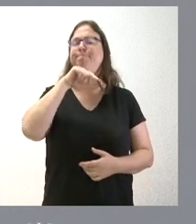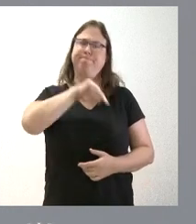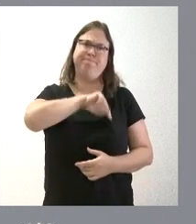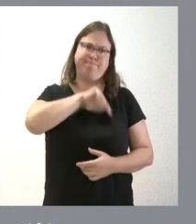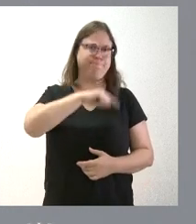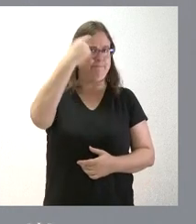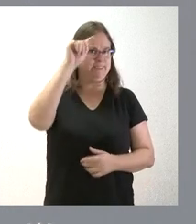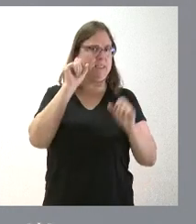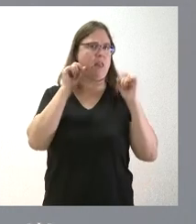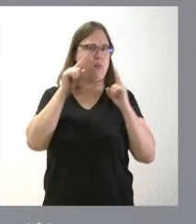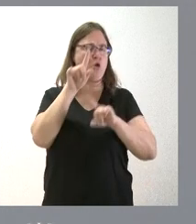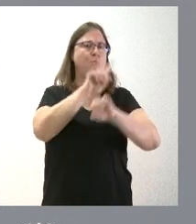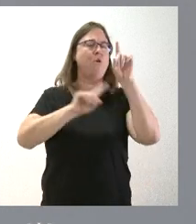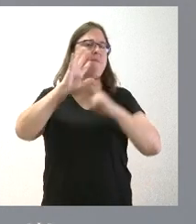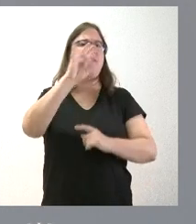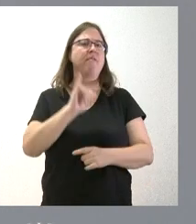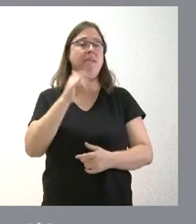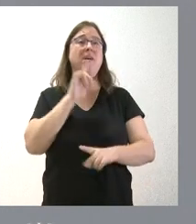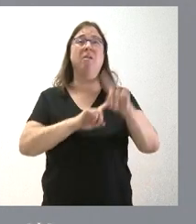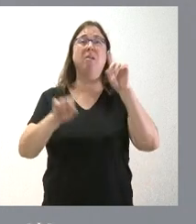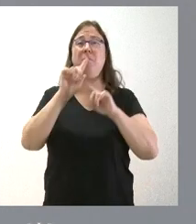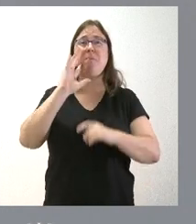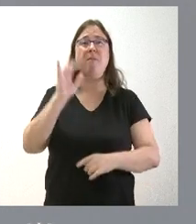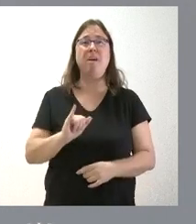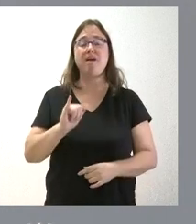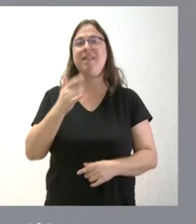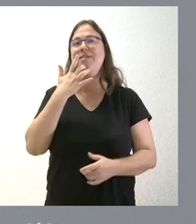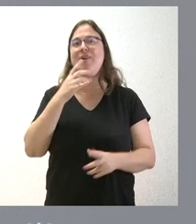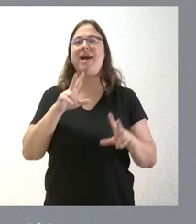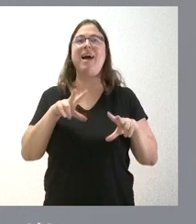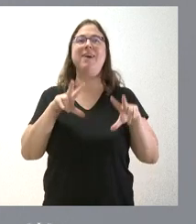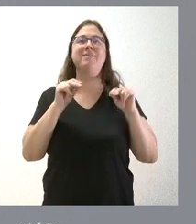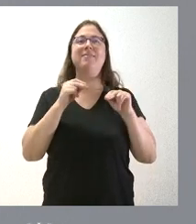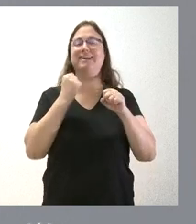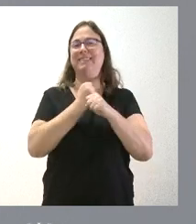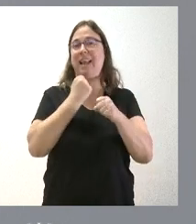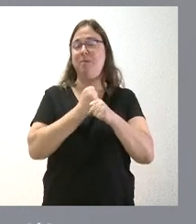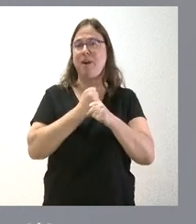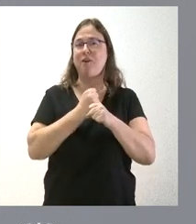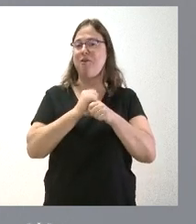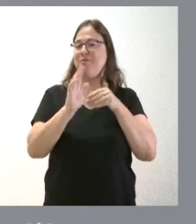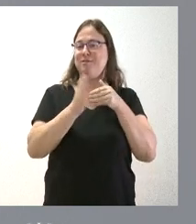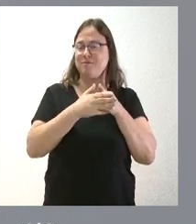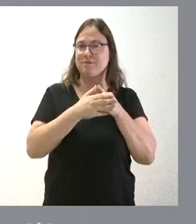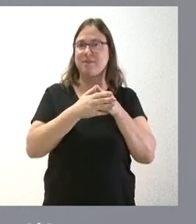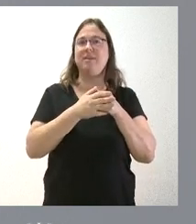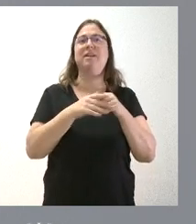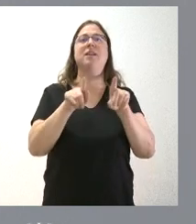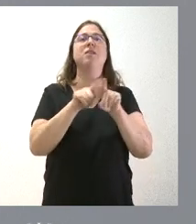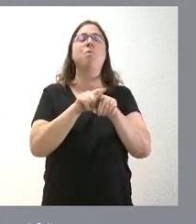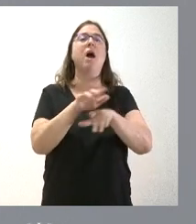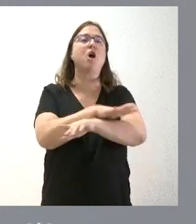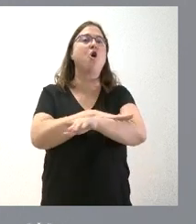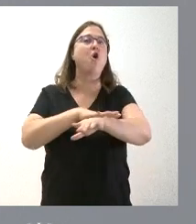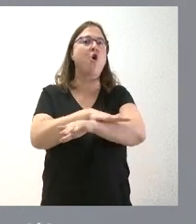del Bierzo, que los problemas del Bierzo se agudizaron claramente con el fin de la actividad minera y con el cierre definitivo por parte del Gobierno